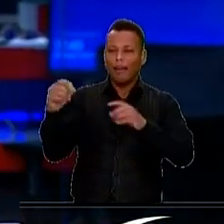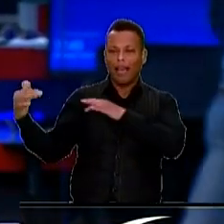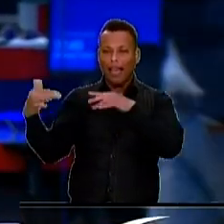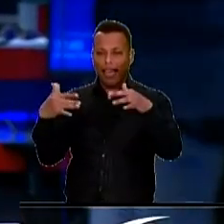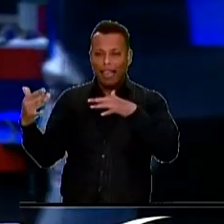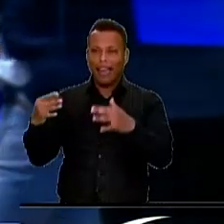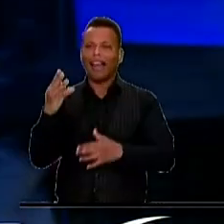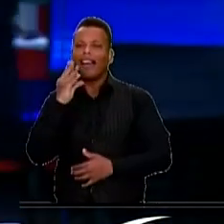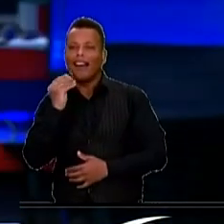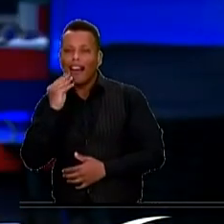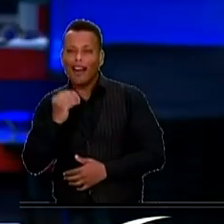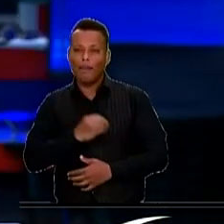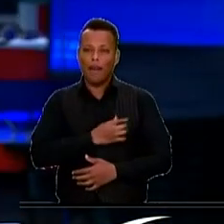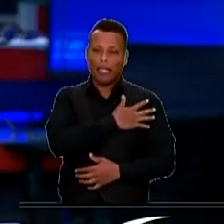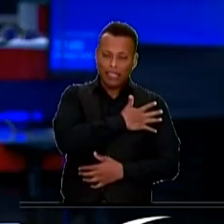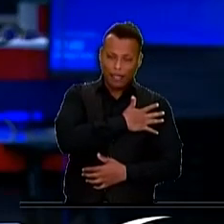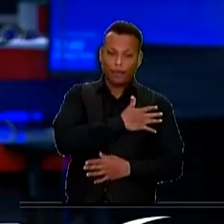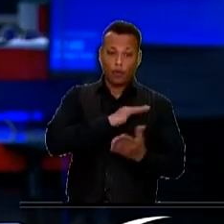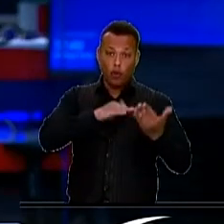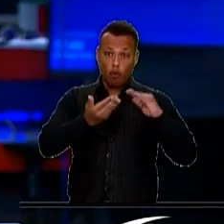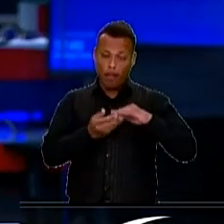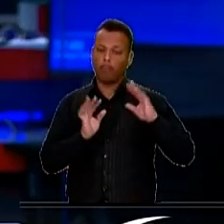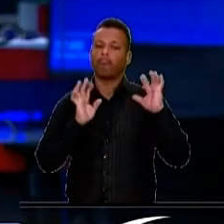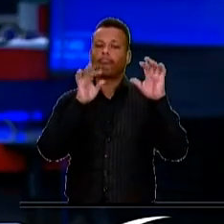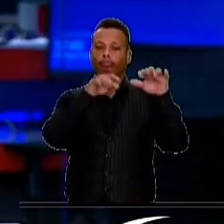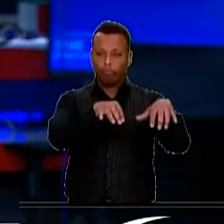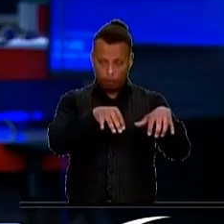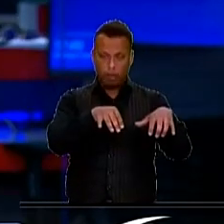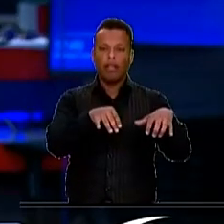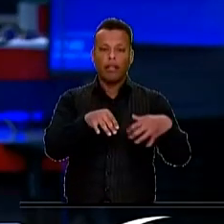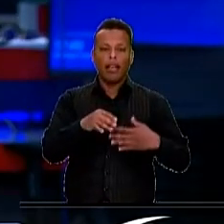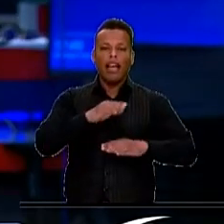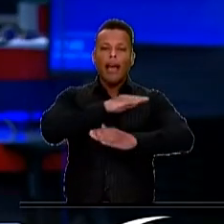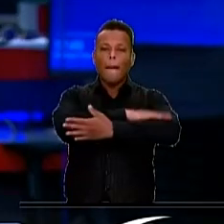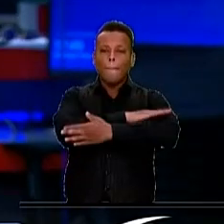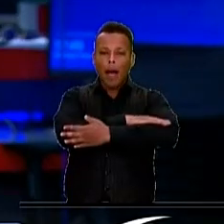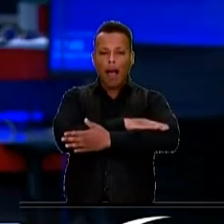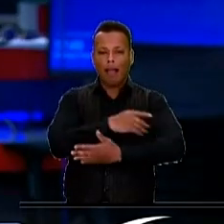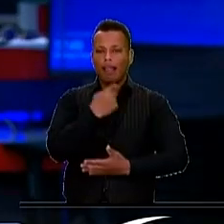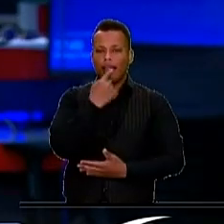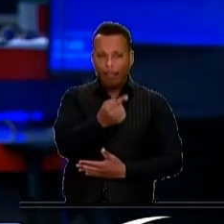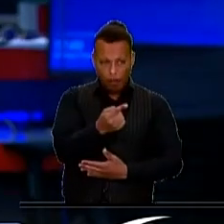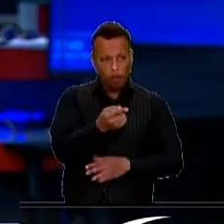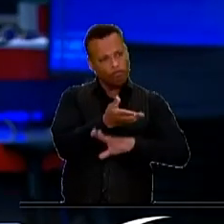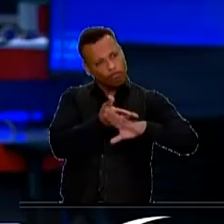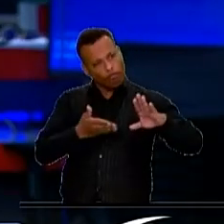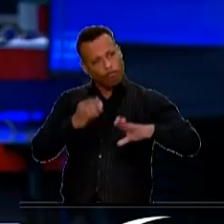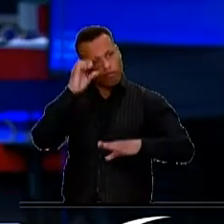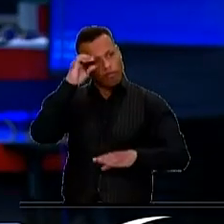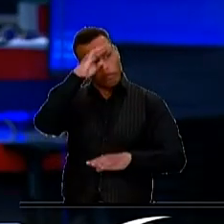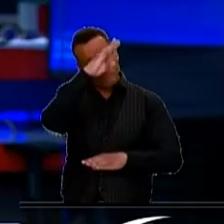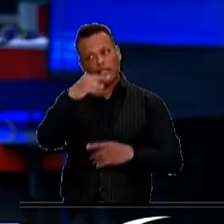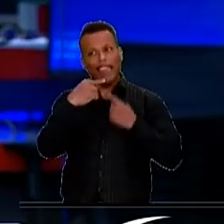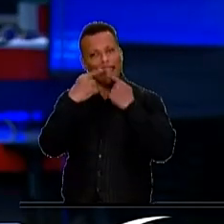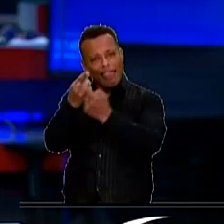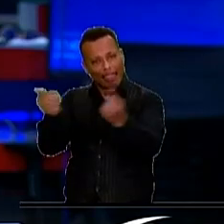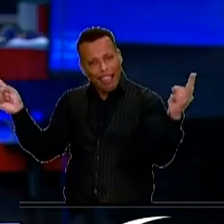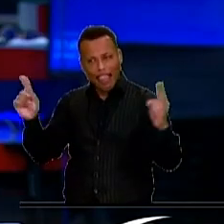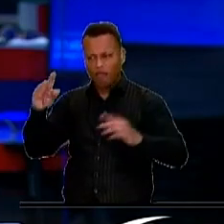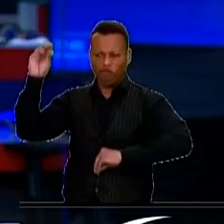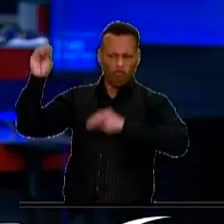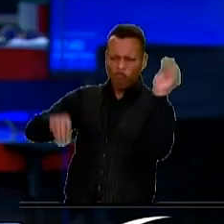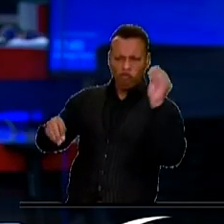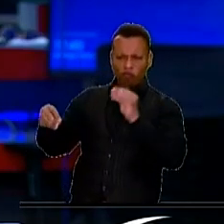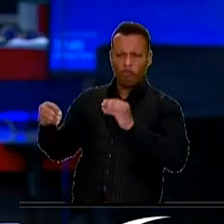Palestina. La comunidad judía y la embajada de ese país han pedido expresamente al mandatario que rechace los ataques terroristas a